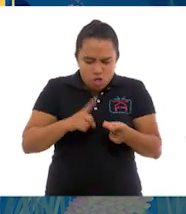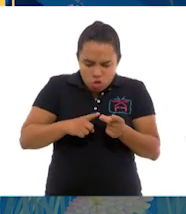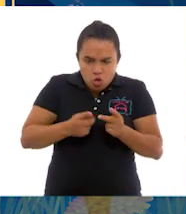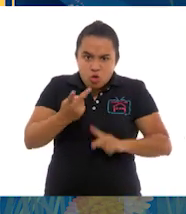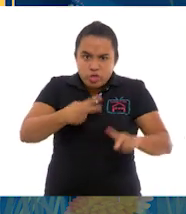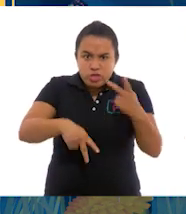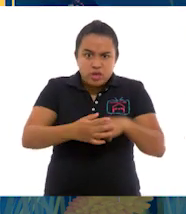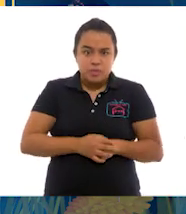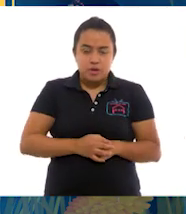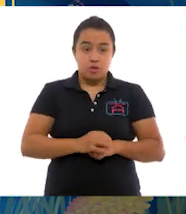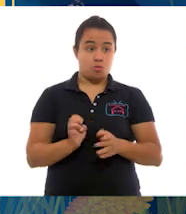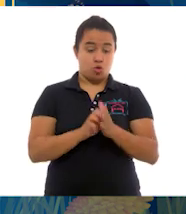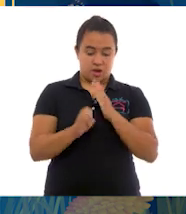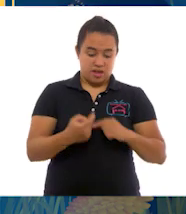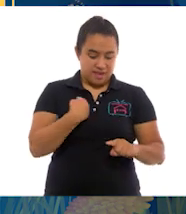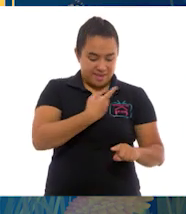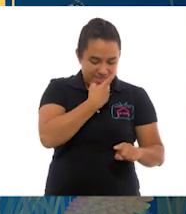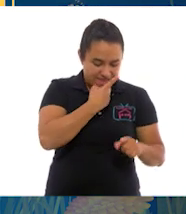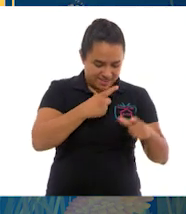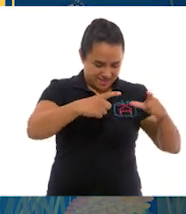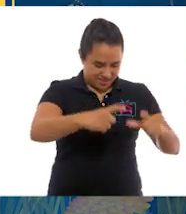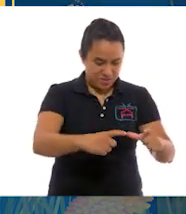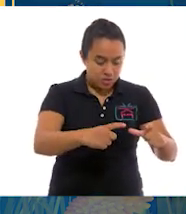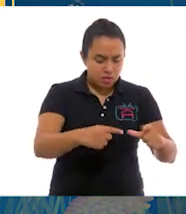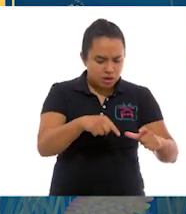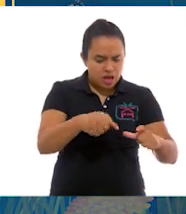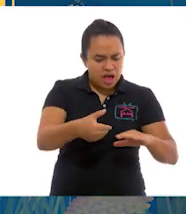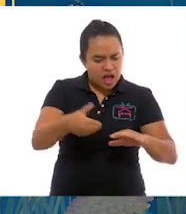¿Cómo era mi desayuno antes de estar en la mesa?